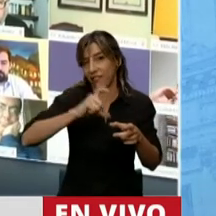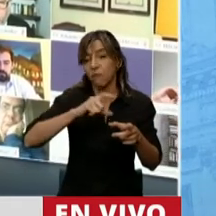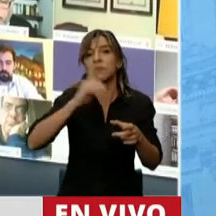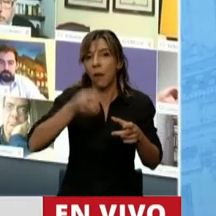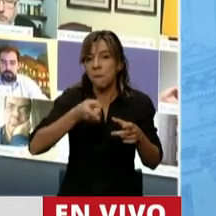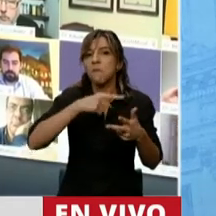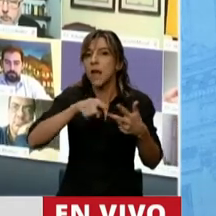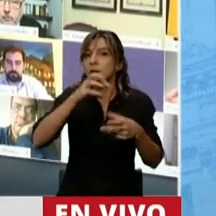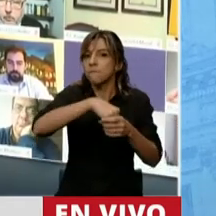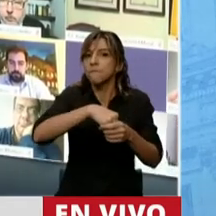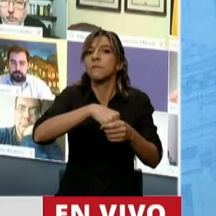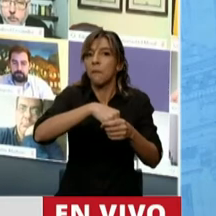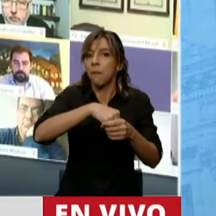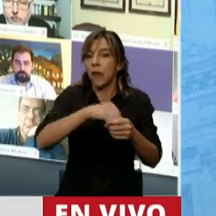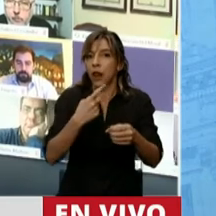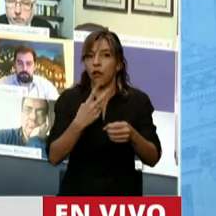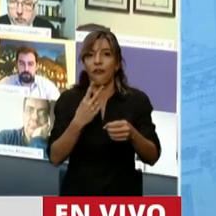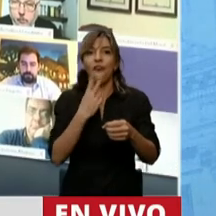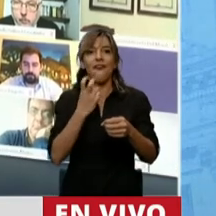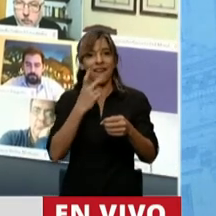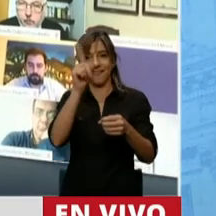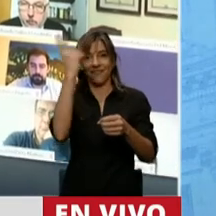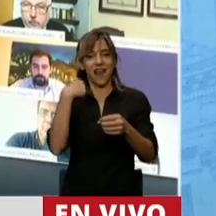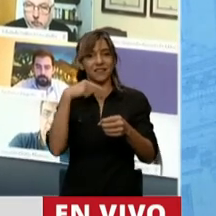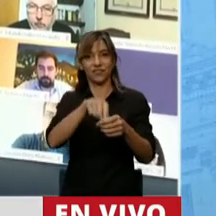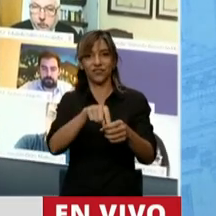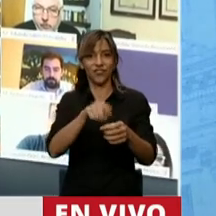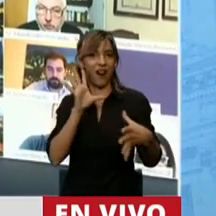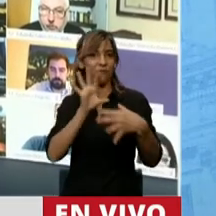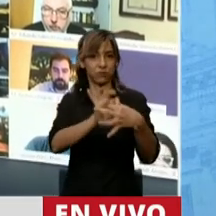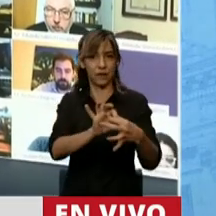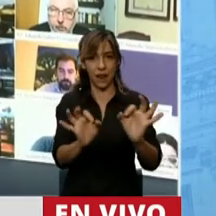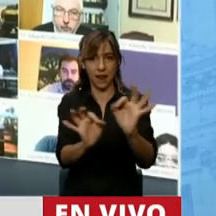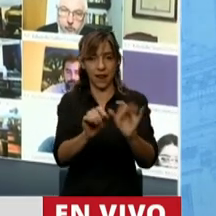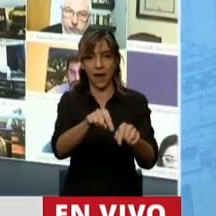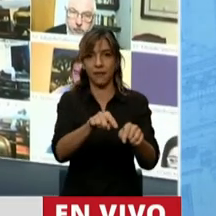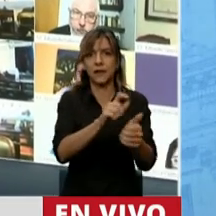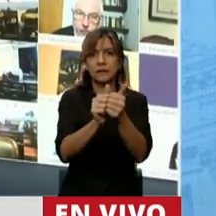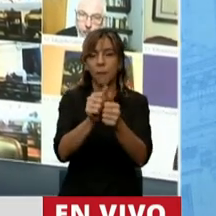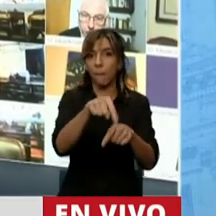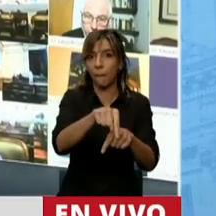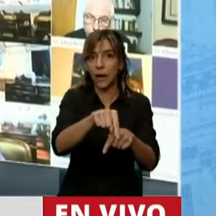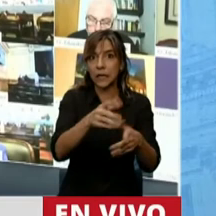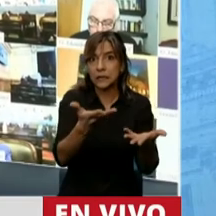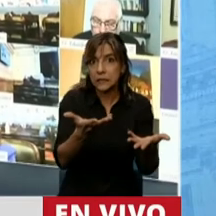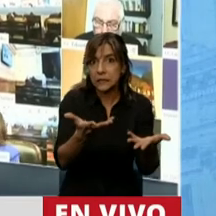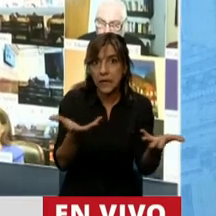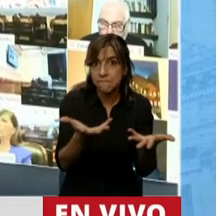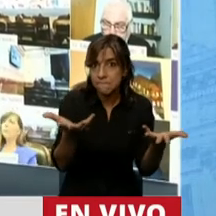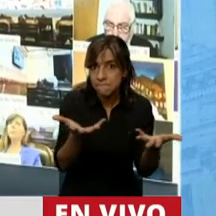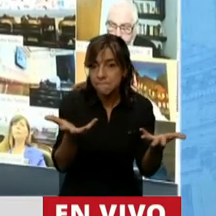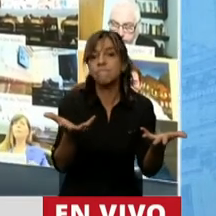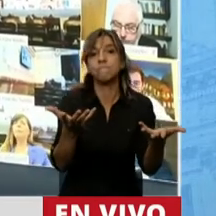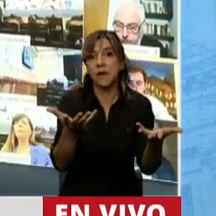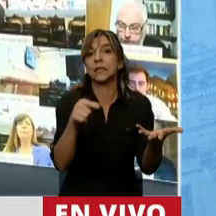del Plan Energético Nacional. Y hay mucha gente que se va a quedar sin trabajo. Y esto yo me gustaría que el Estado Nacional lo